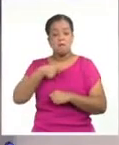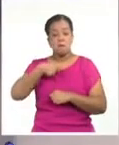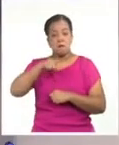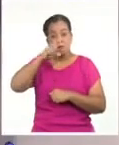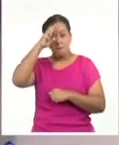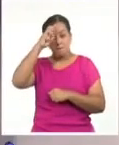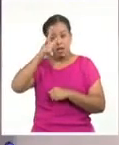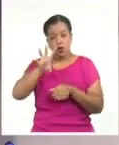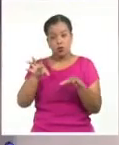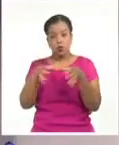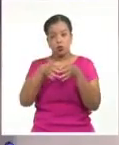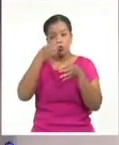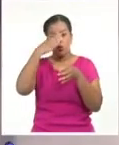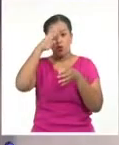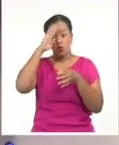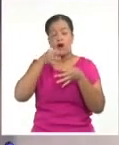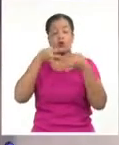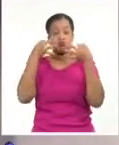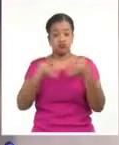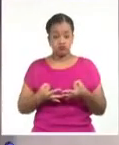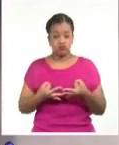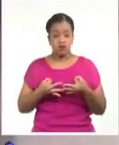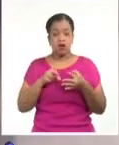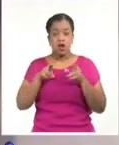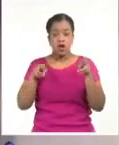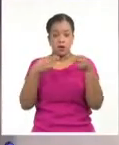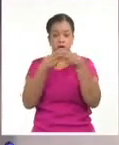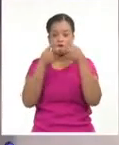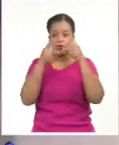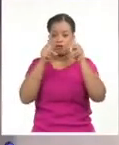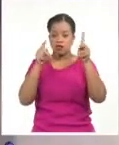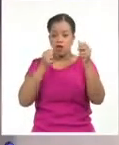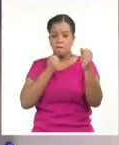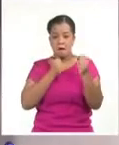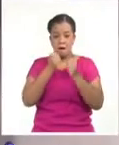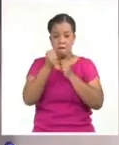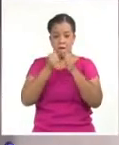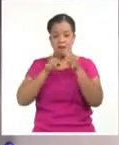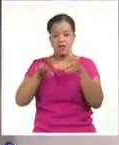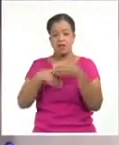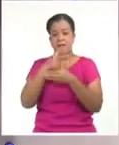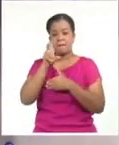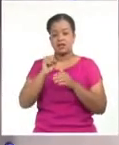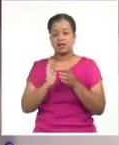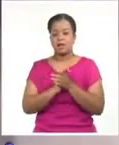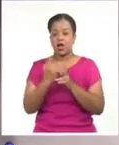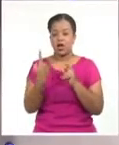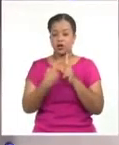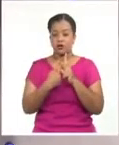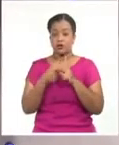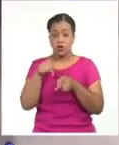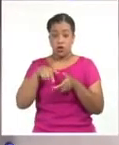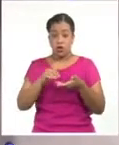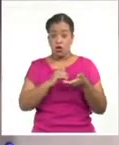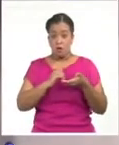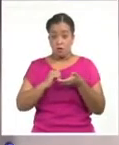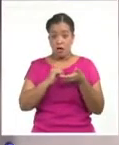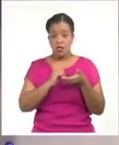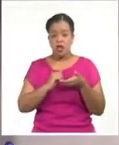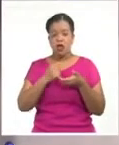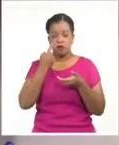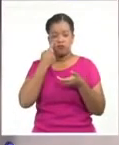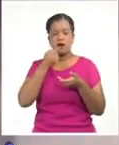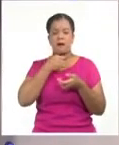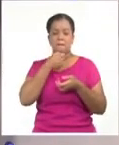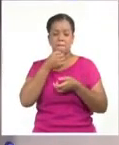domadores de Cuba que debutarán oficialmente en circuitos profesionales de boxeo este 20 de mayo. El colega Roberto Ramírez recogió